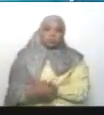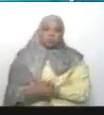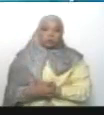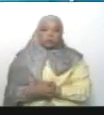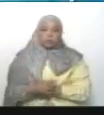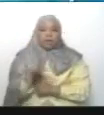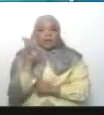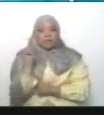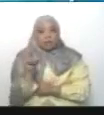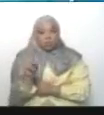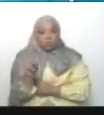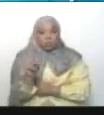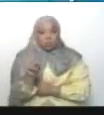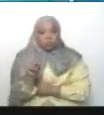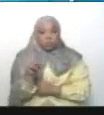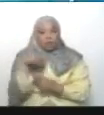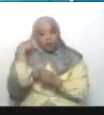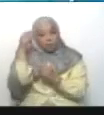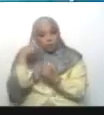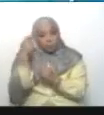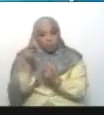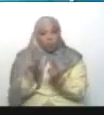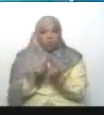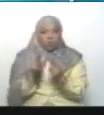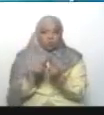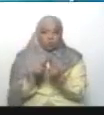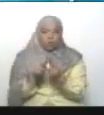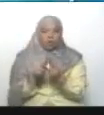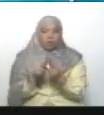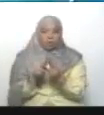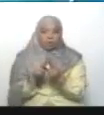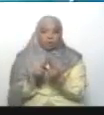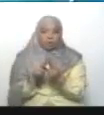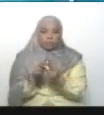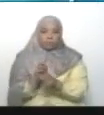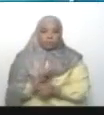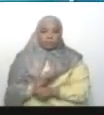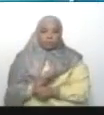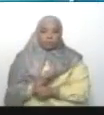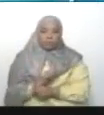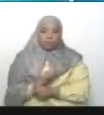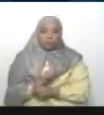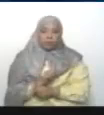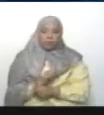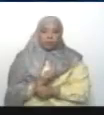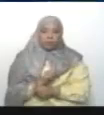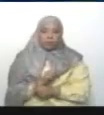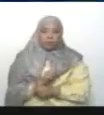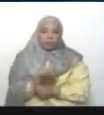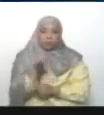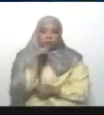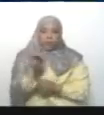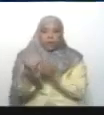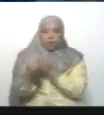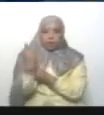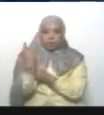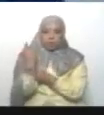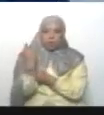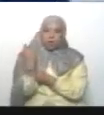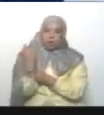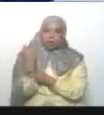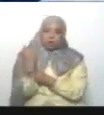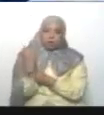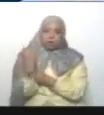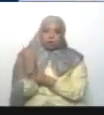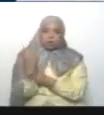El segundo caso, el segundo video también lo conozco muy bien, el segundo caso. Que es el caso de este desertor, traidor, Heredia.